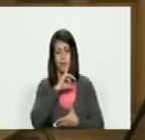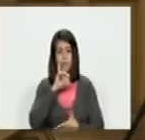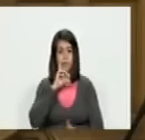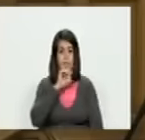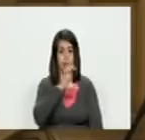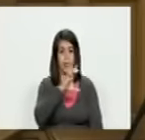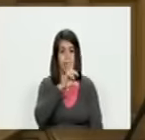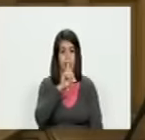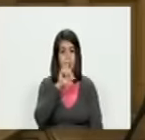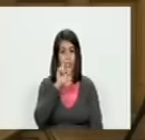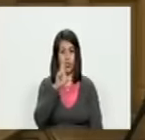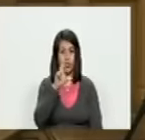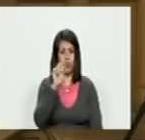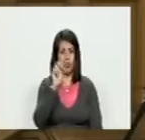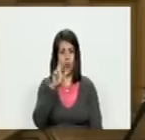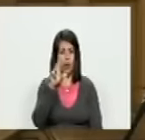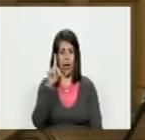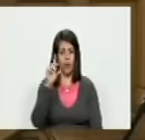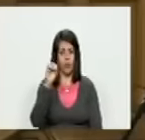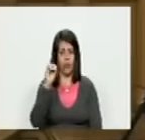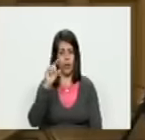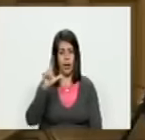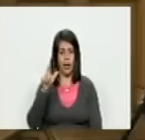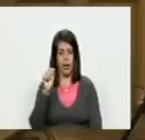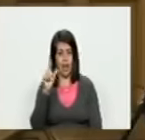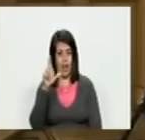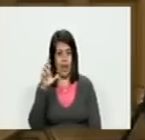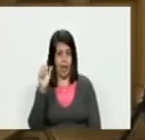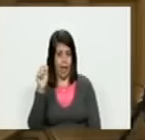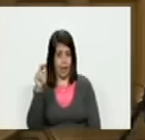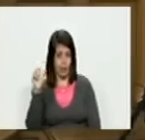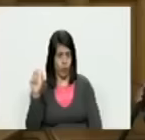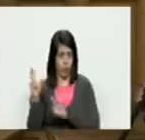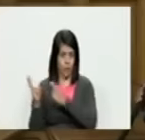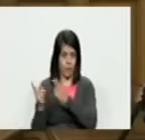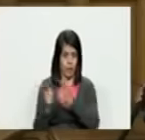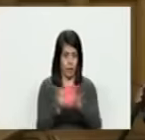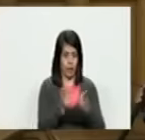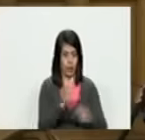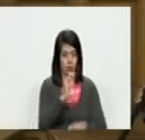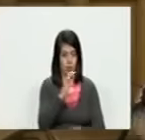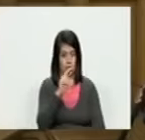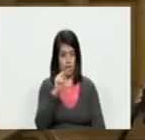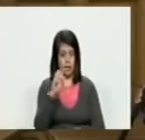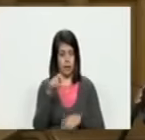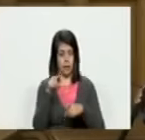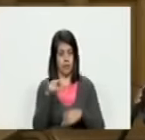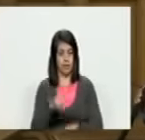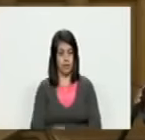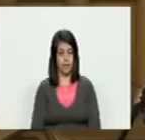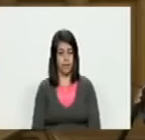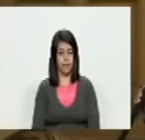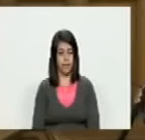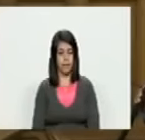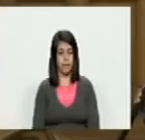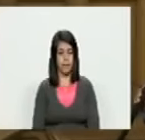Eduardo Galeano como observador invitado por parte del consejo nacional electoral